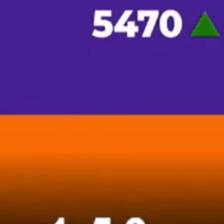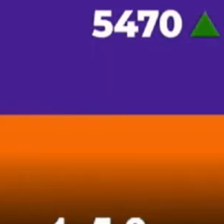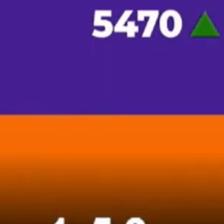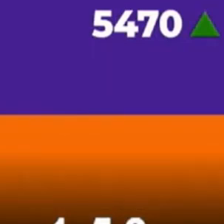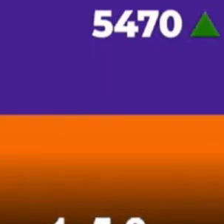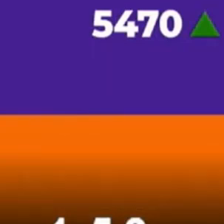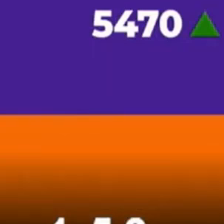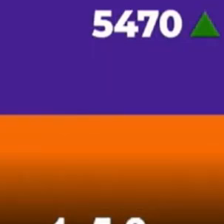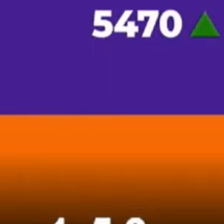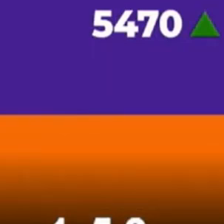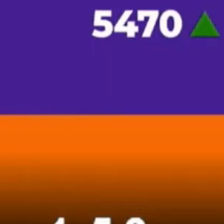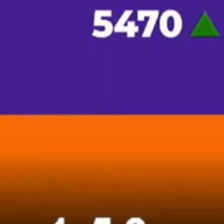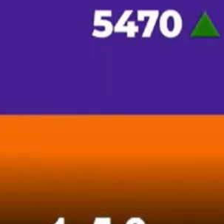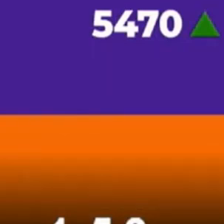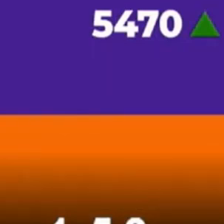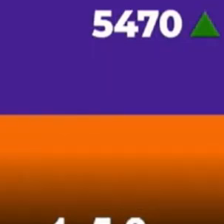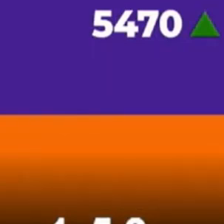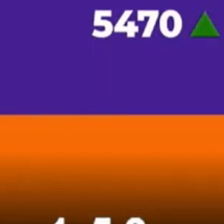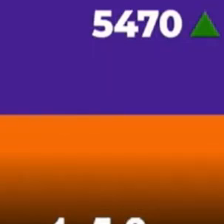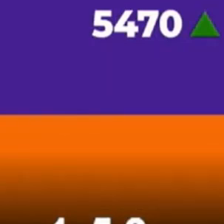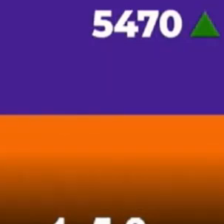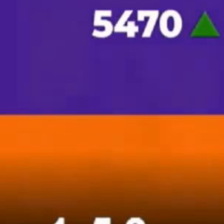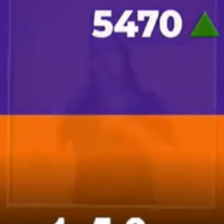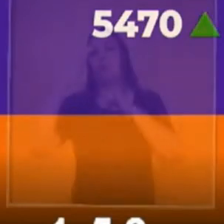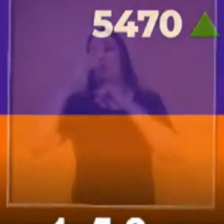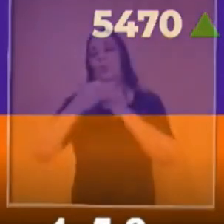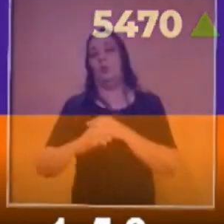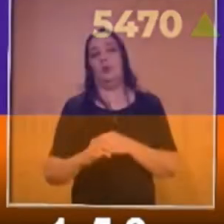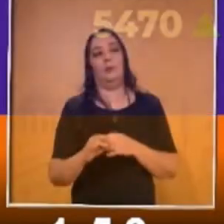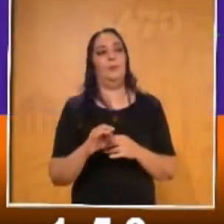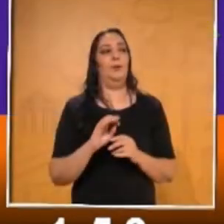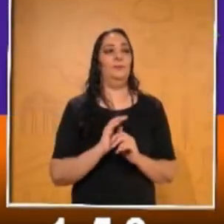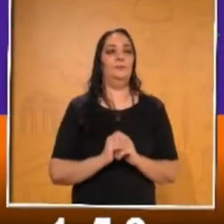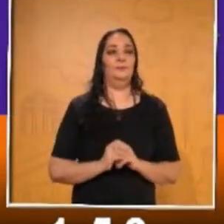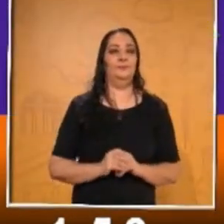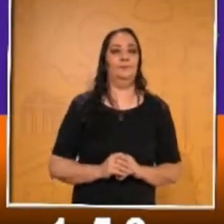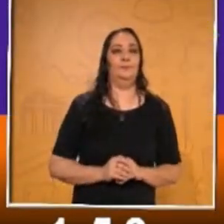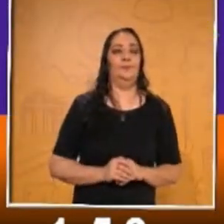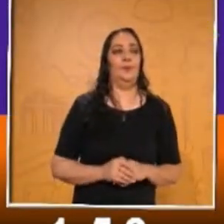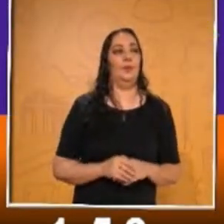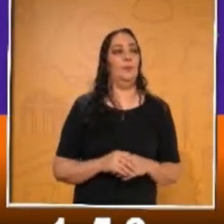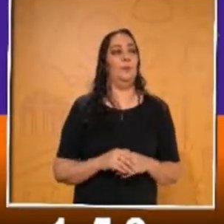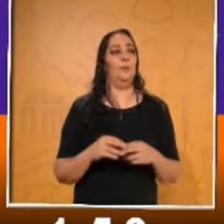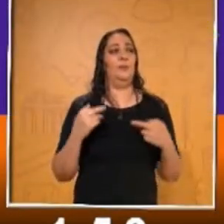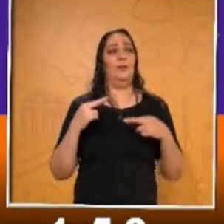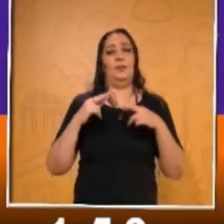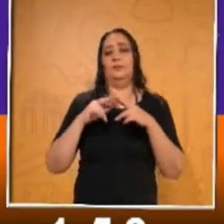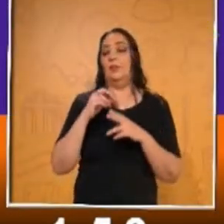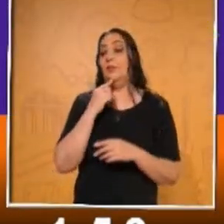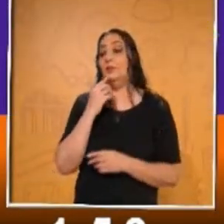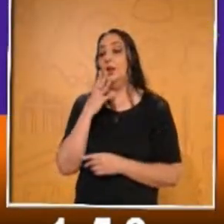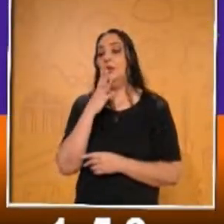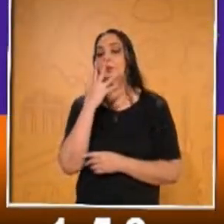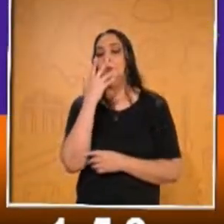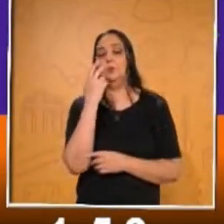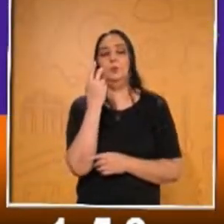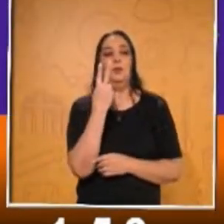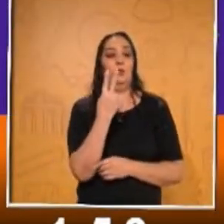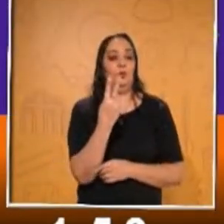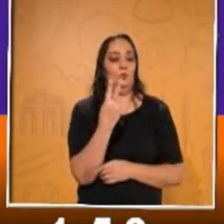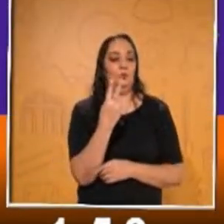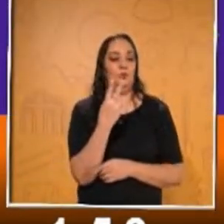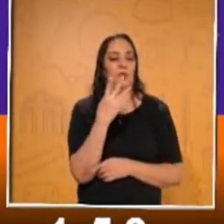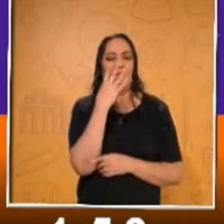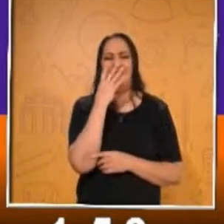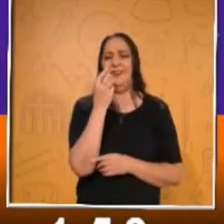Yo lo digo que es mío. Vamos con la última pregunta. Maestra, mira ahí dice, 52 jugadores han acertado tres